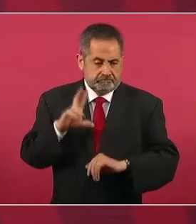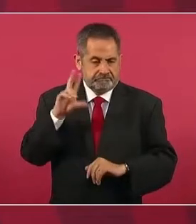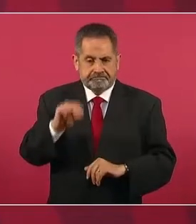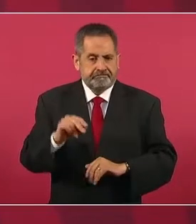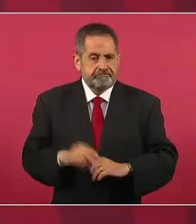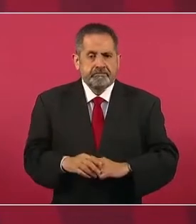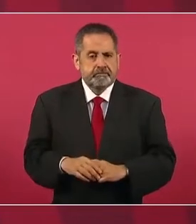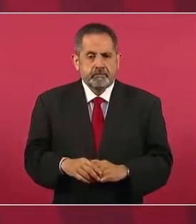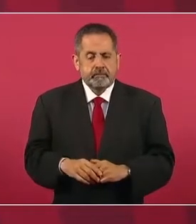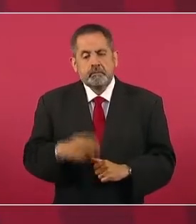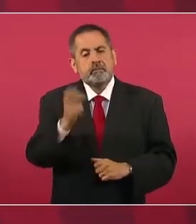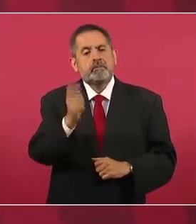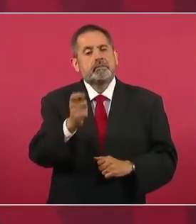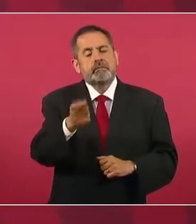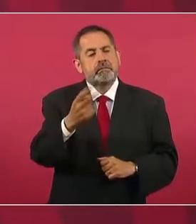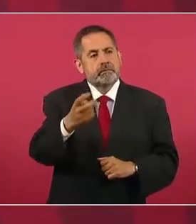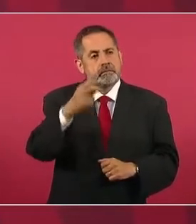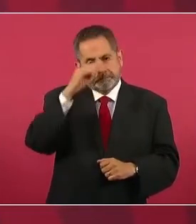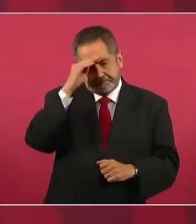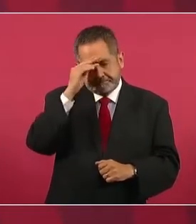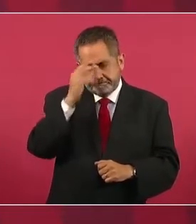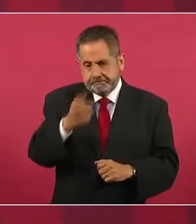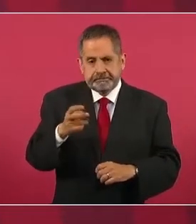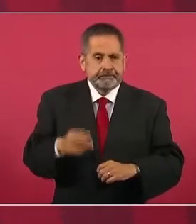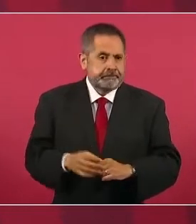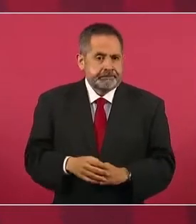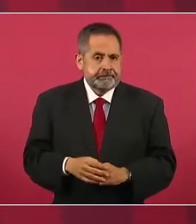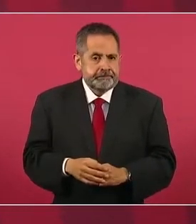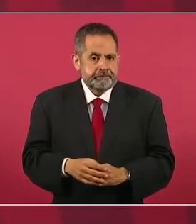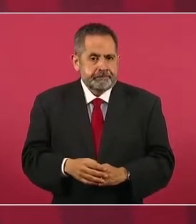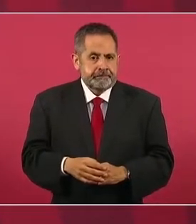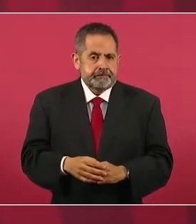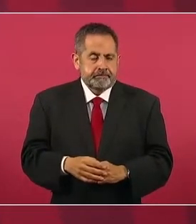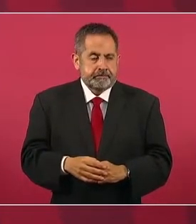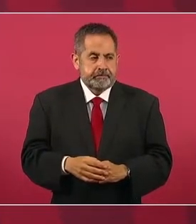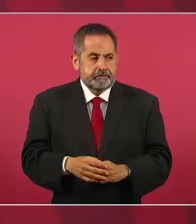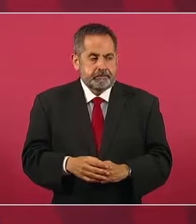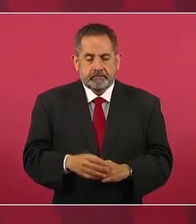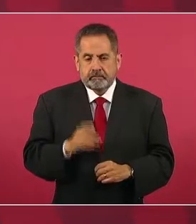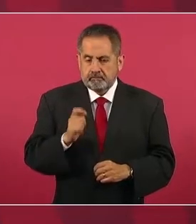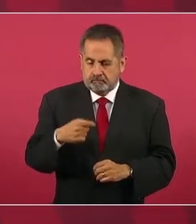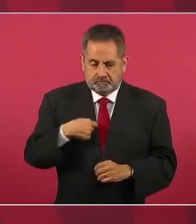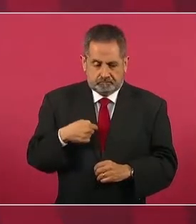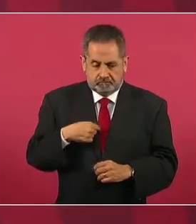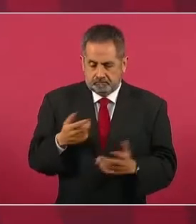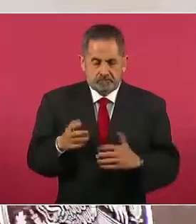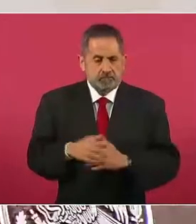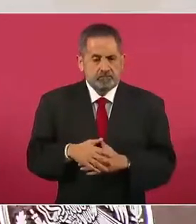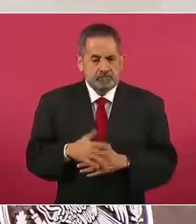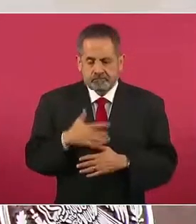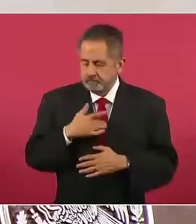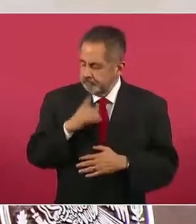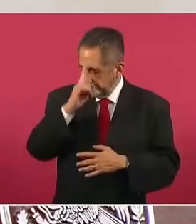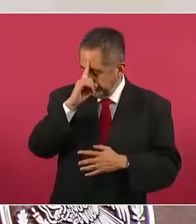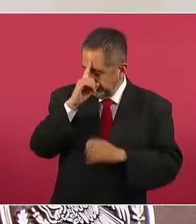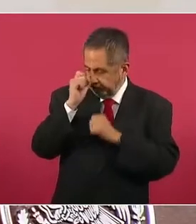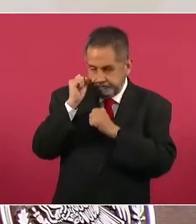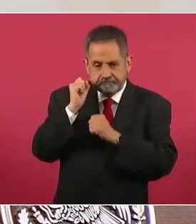Por eso estoy convencido